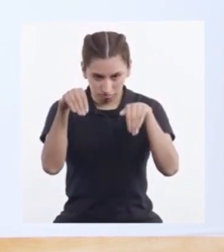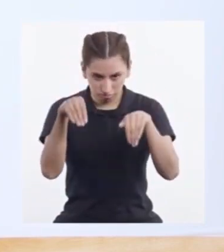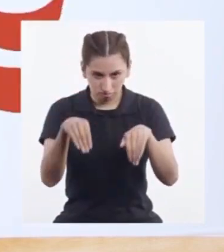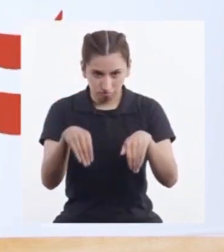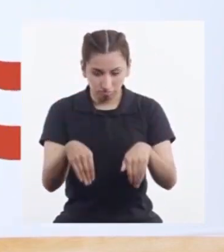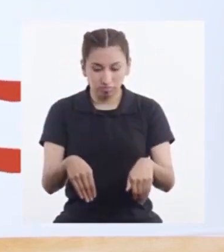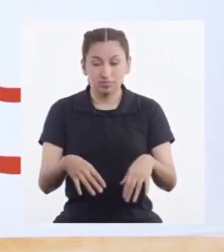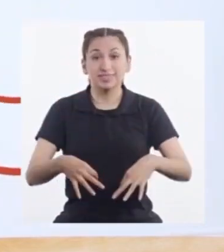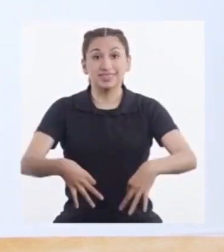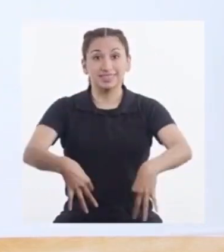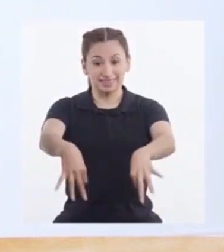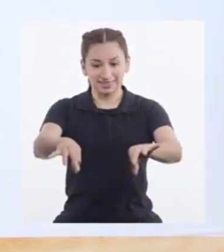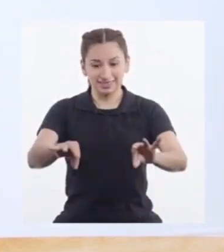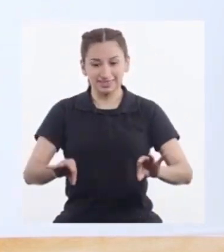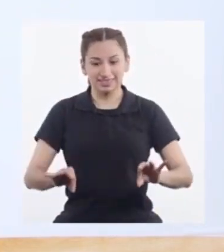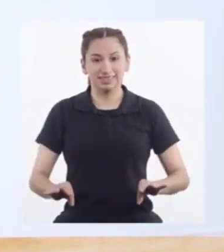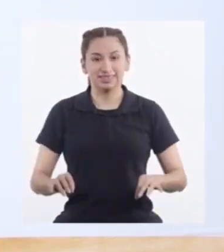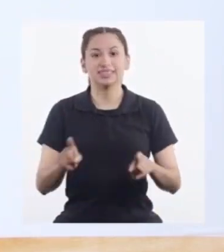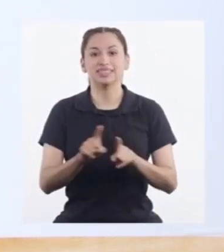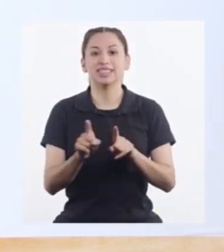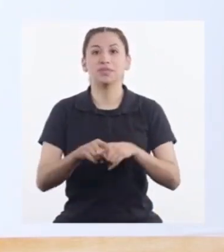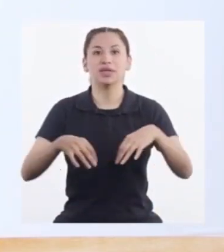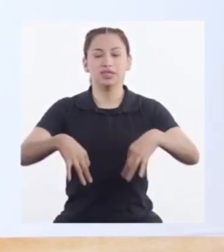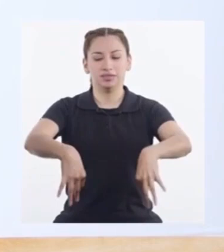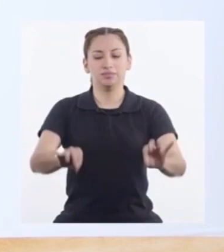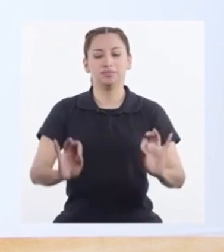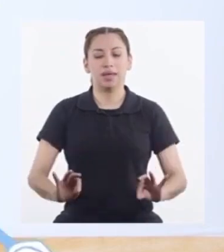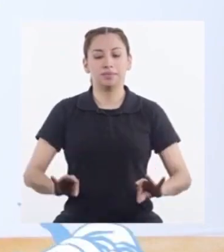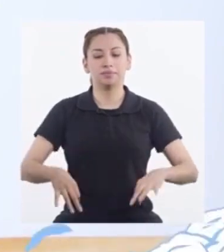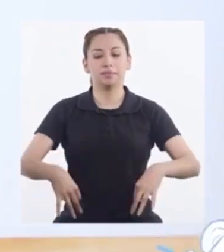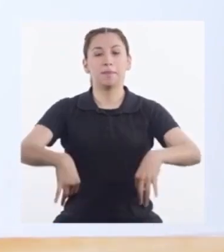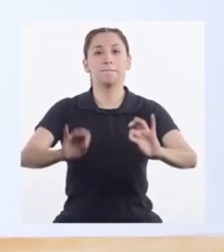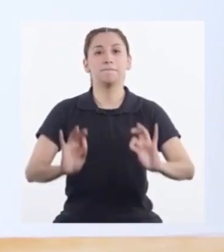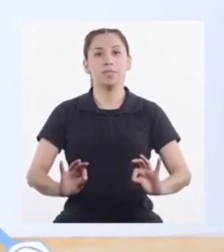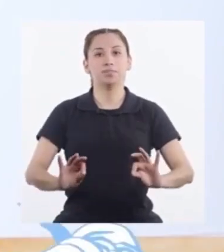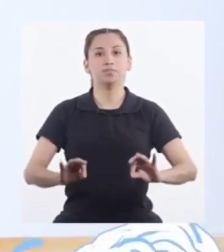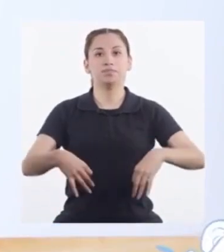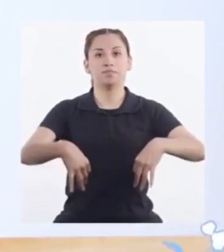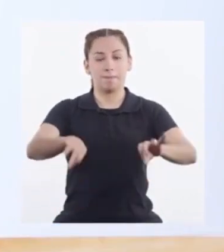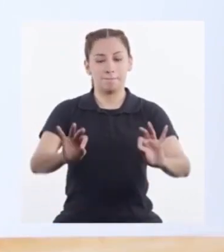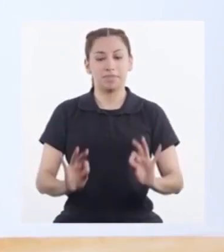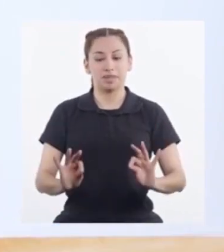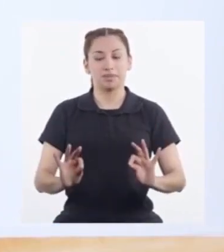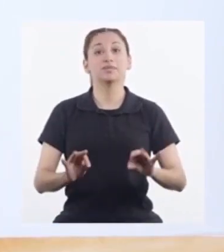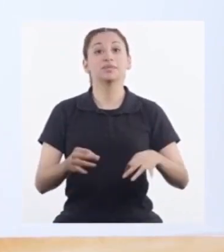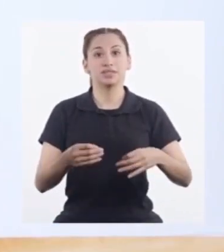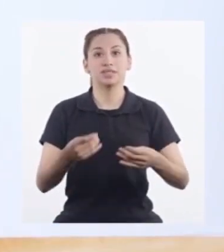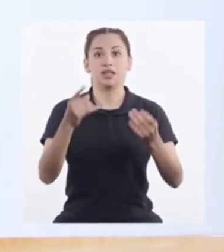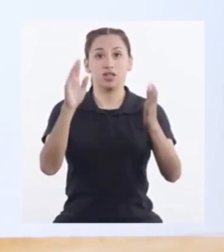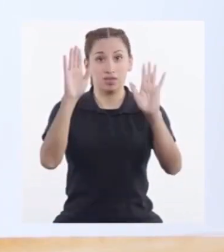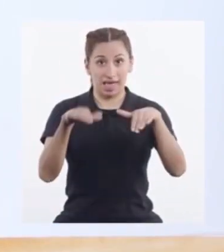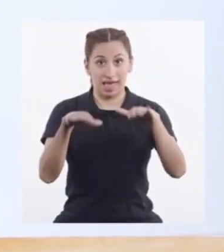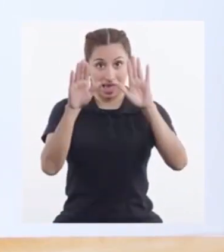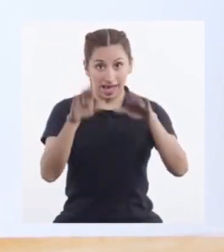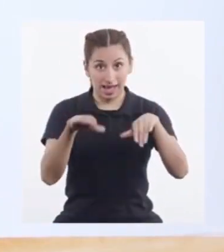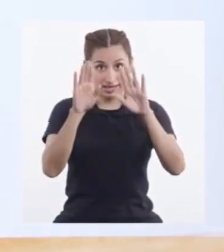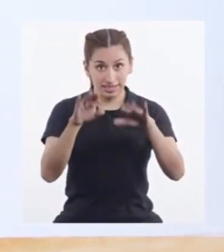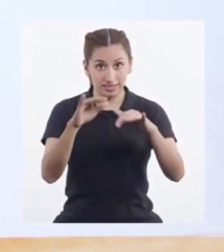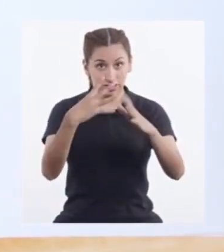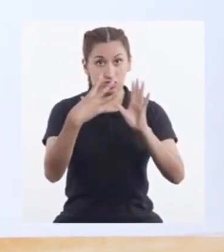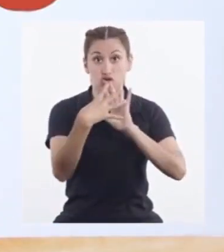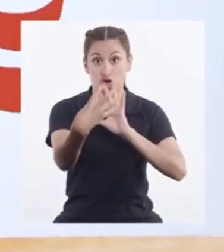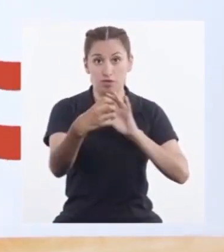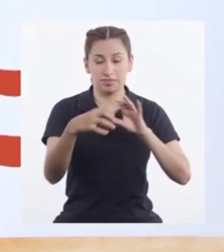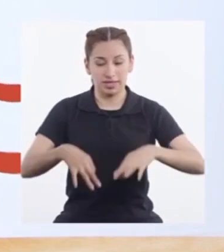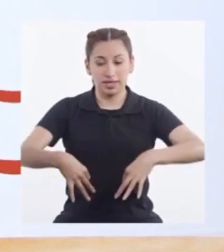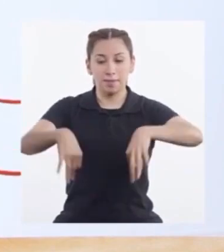Para atenderla Y también sacudimos Va Va Si Vamos juntos Nos agachamos